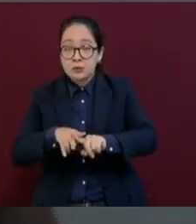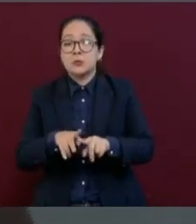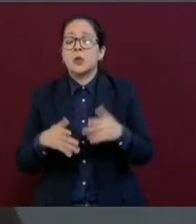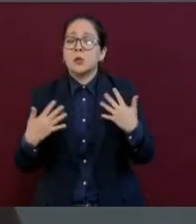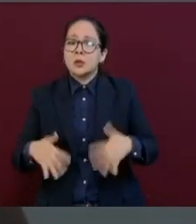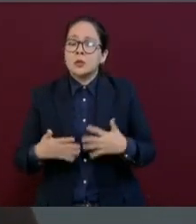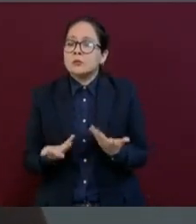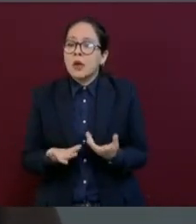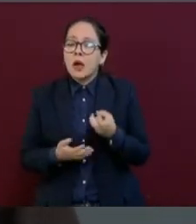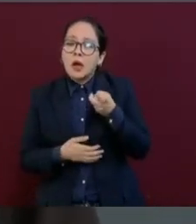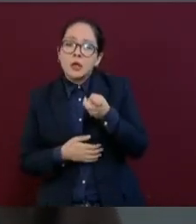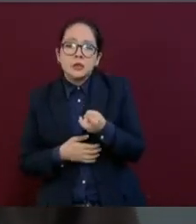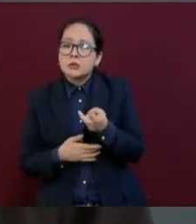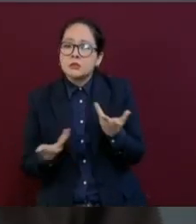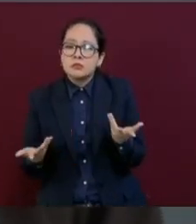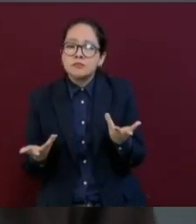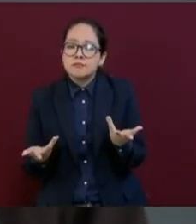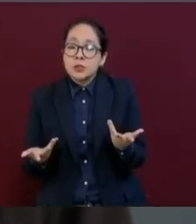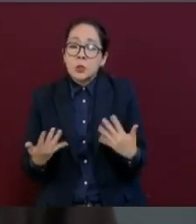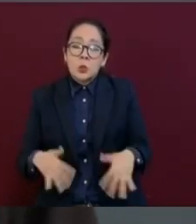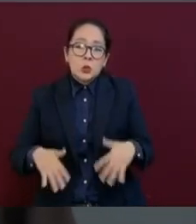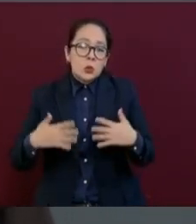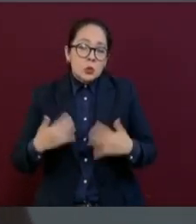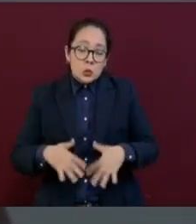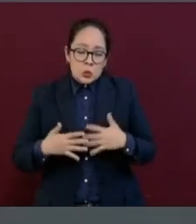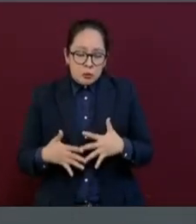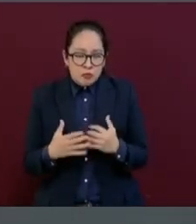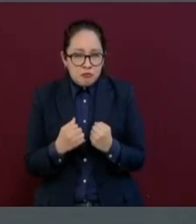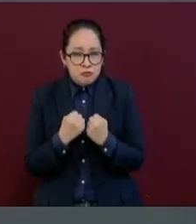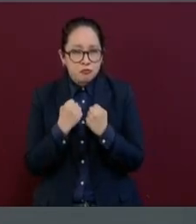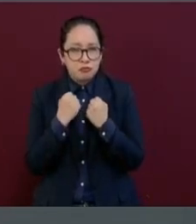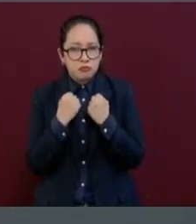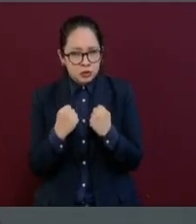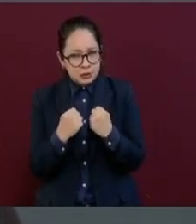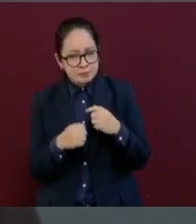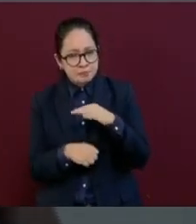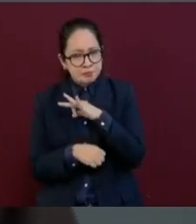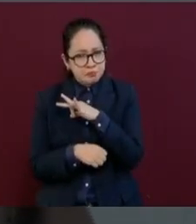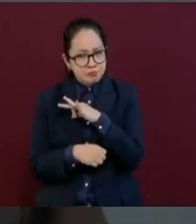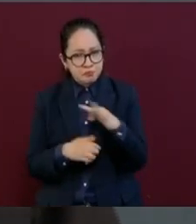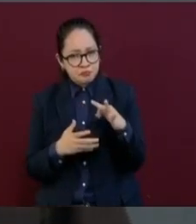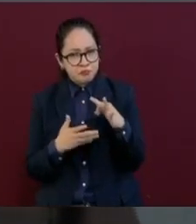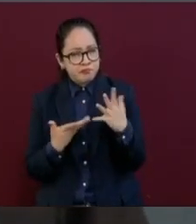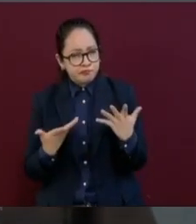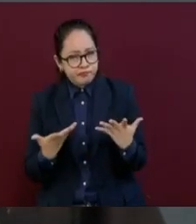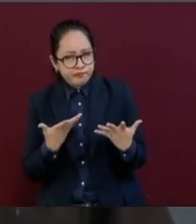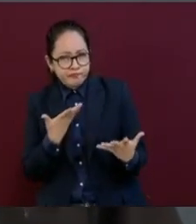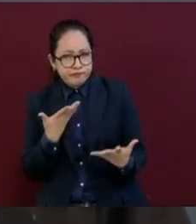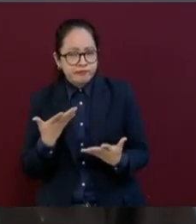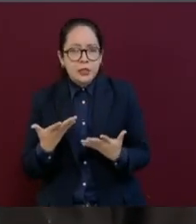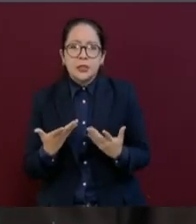la esencia del